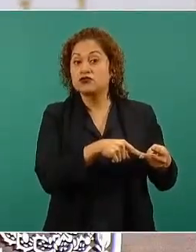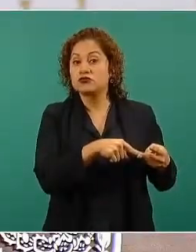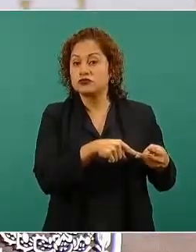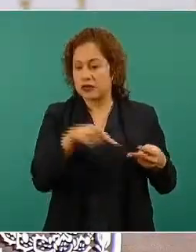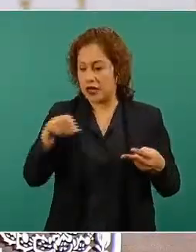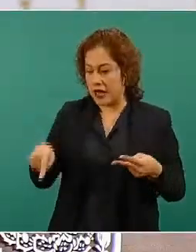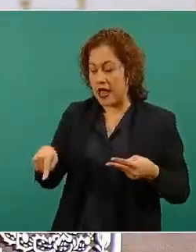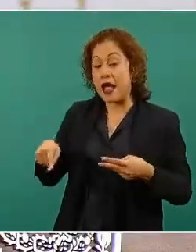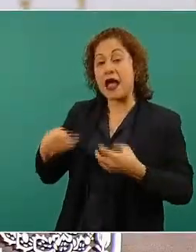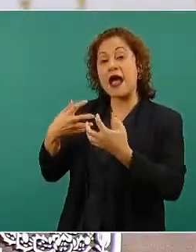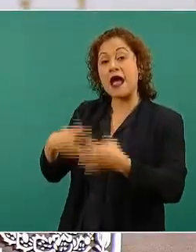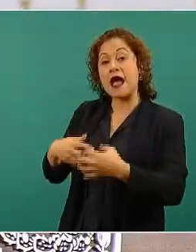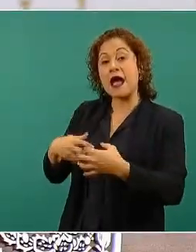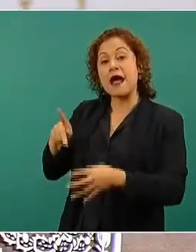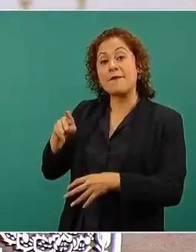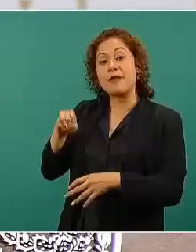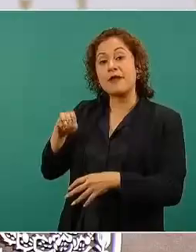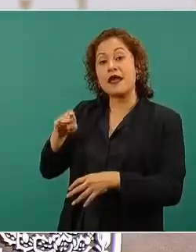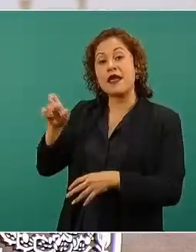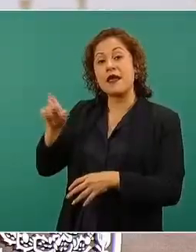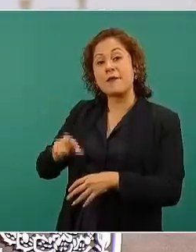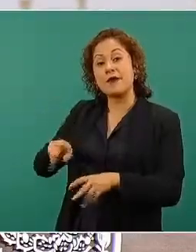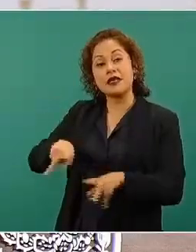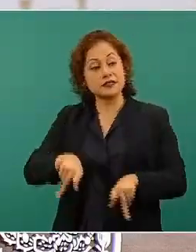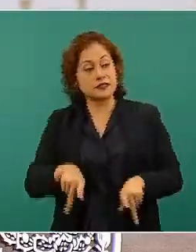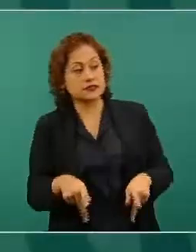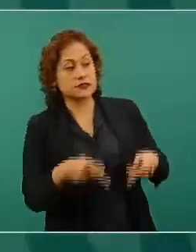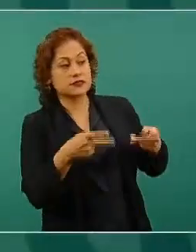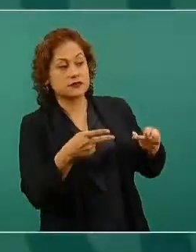Pemex a Repsol